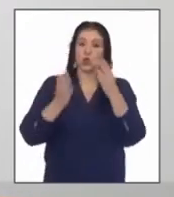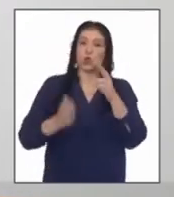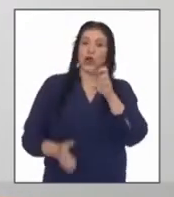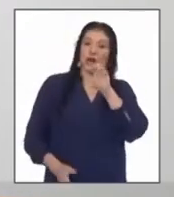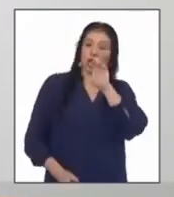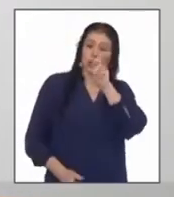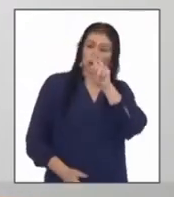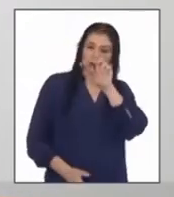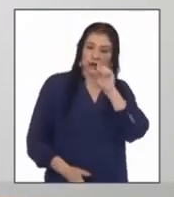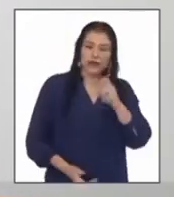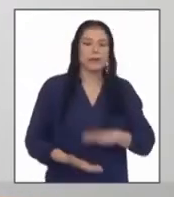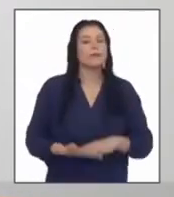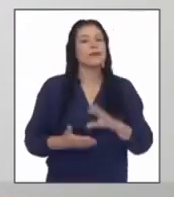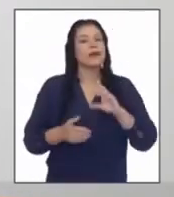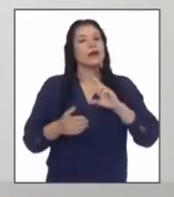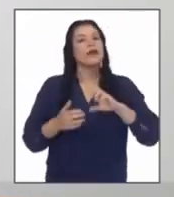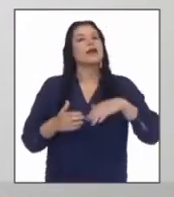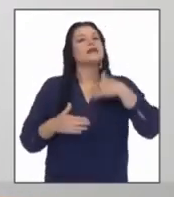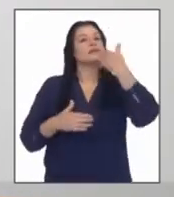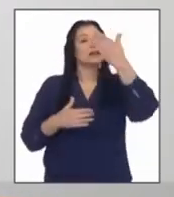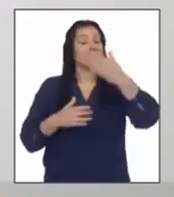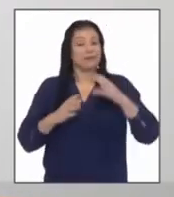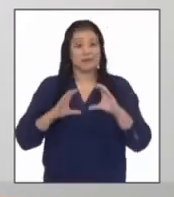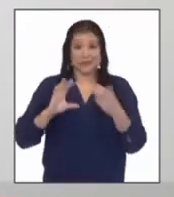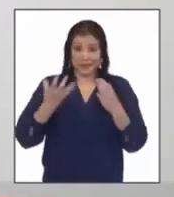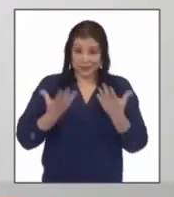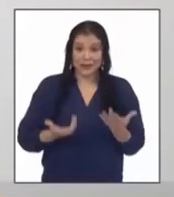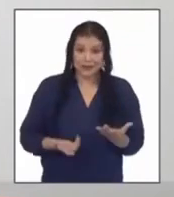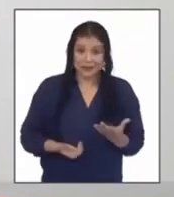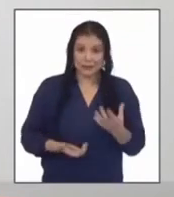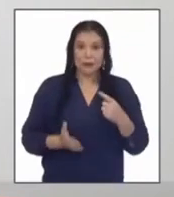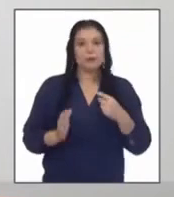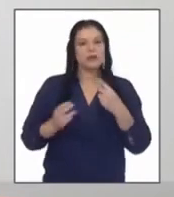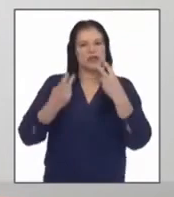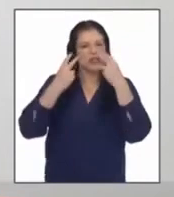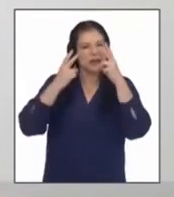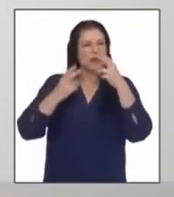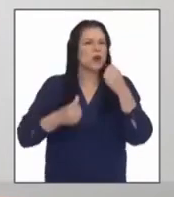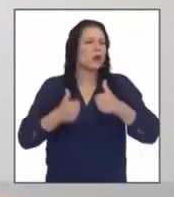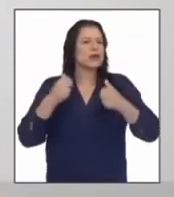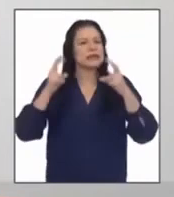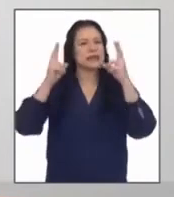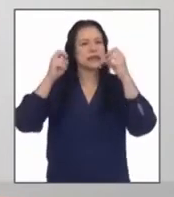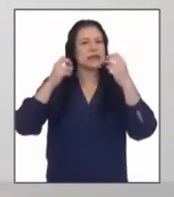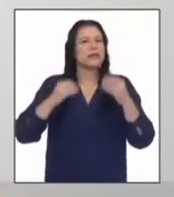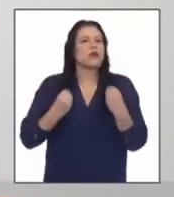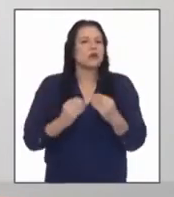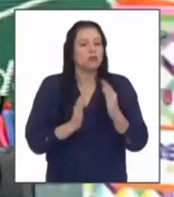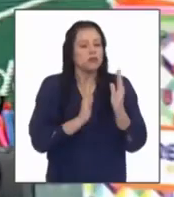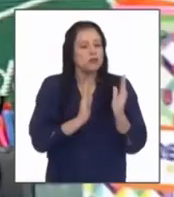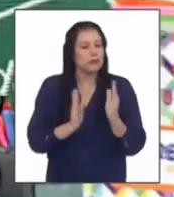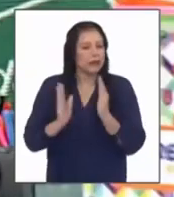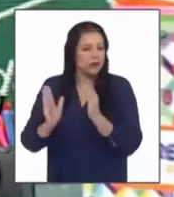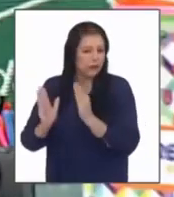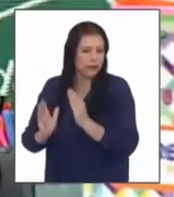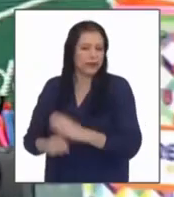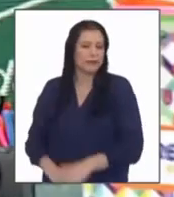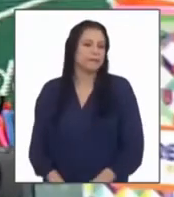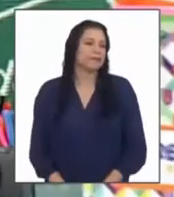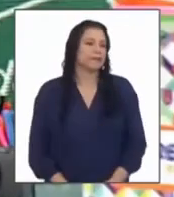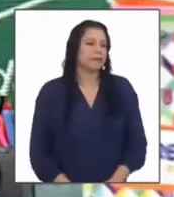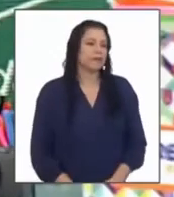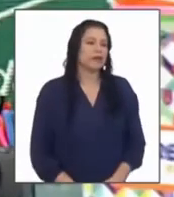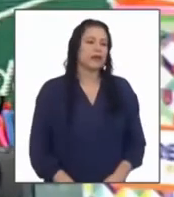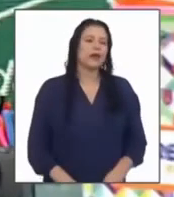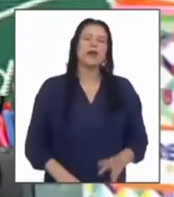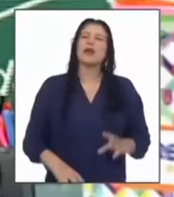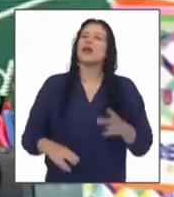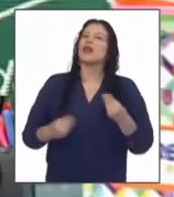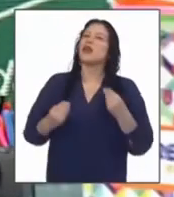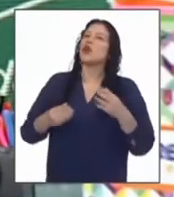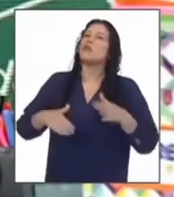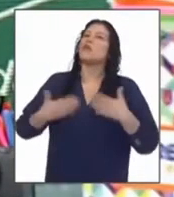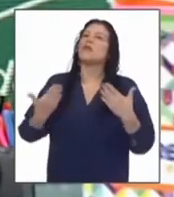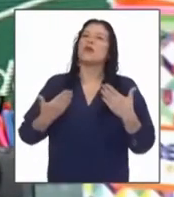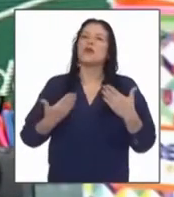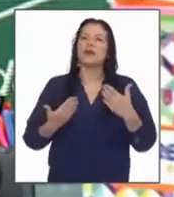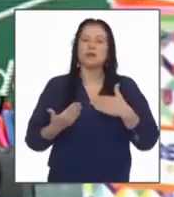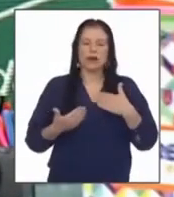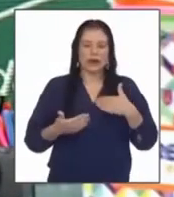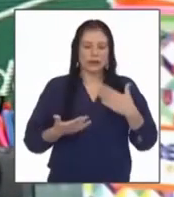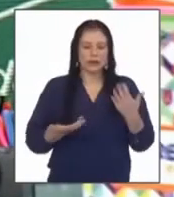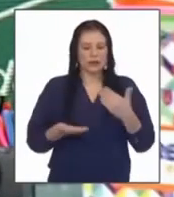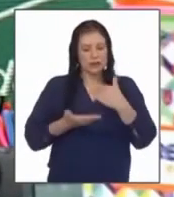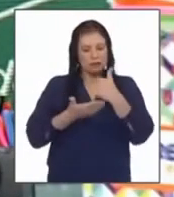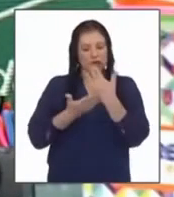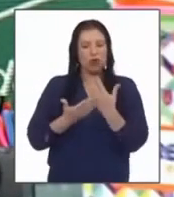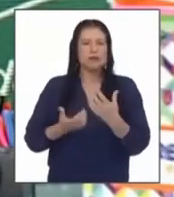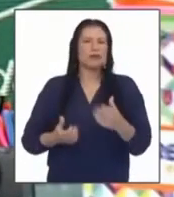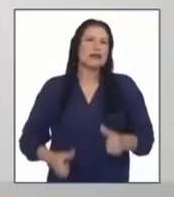el siguiente programa veremos el tema de la planificación profesora y en qué medida lo vivido en nuestro país